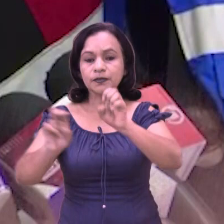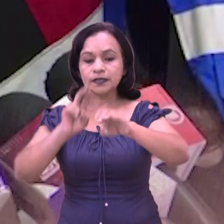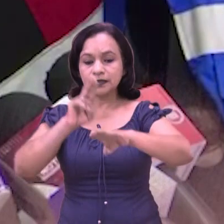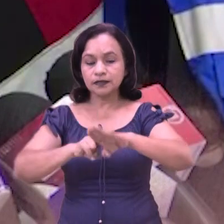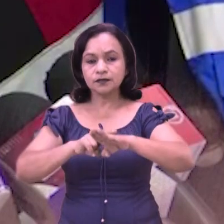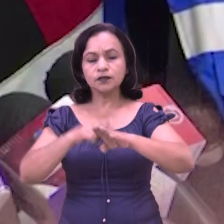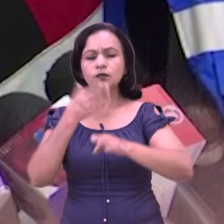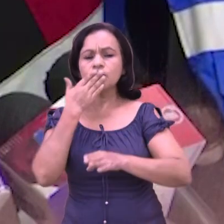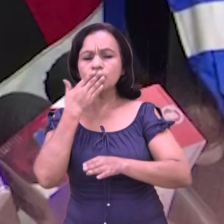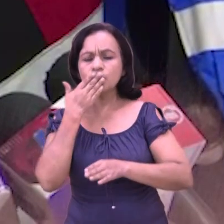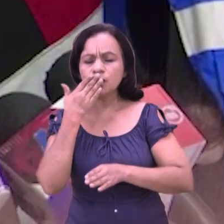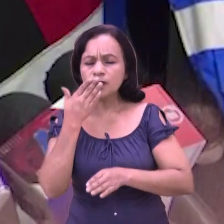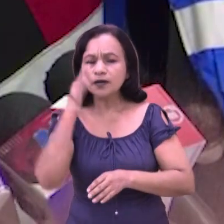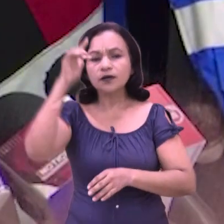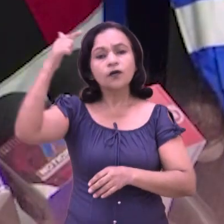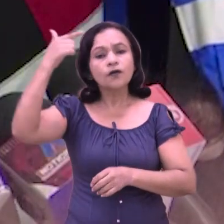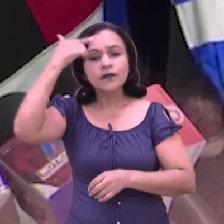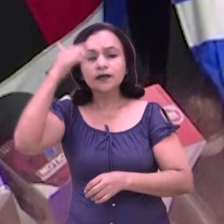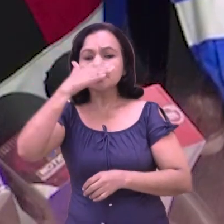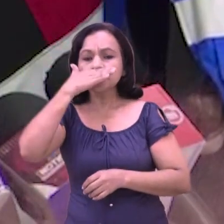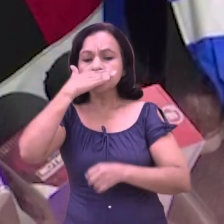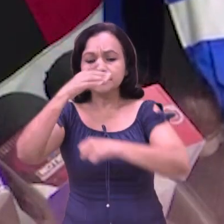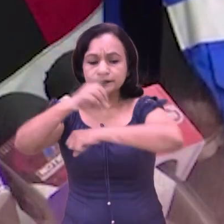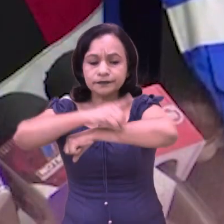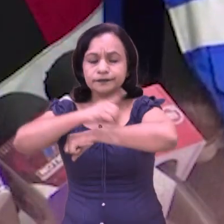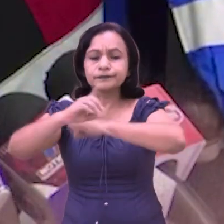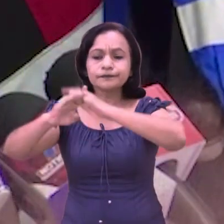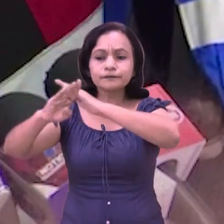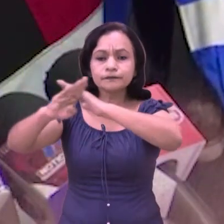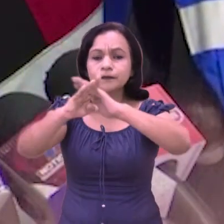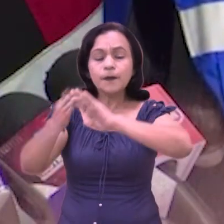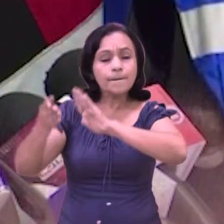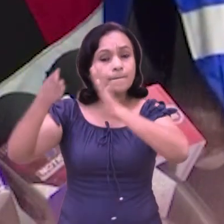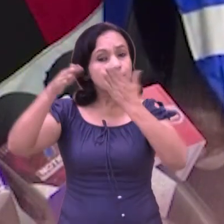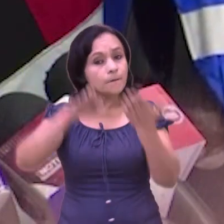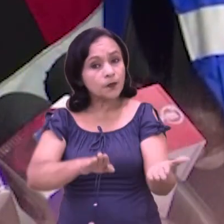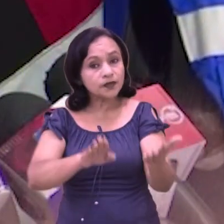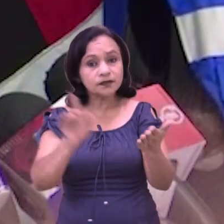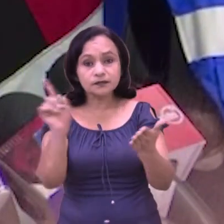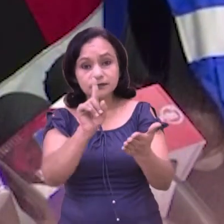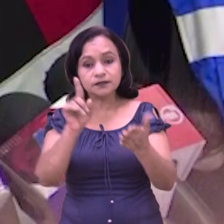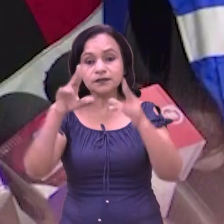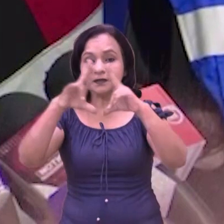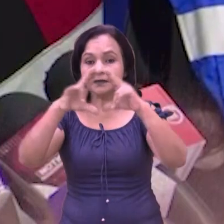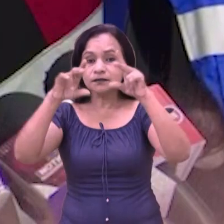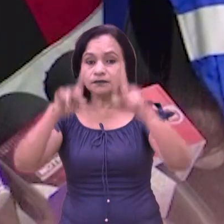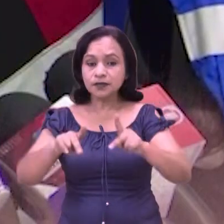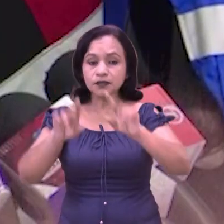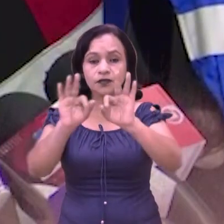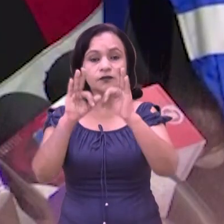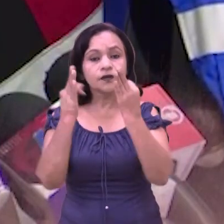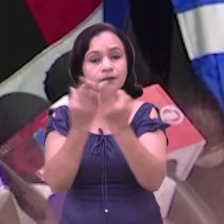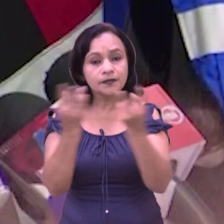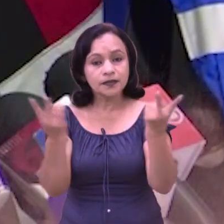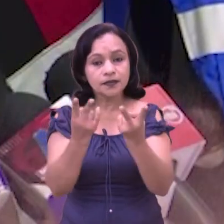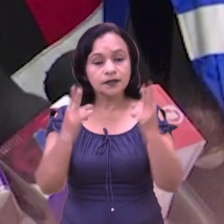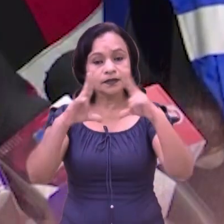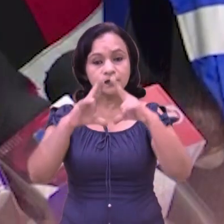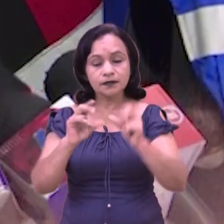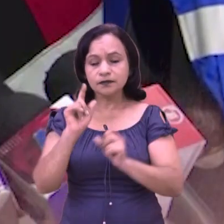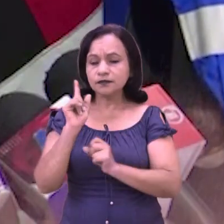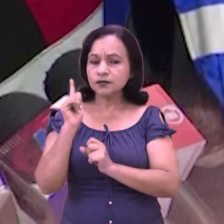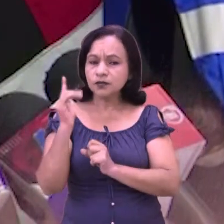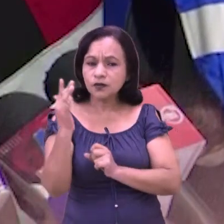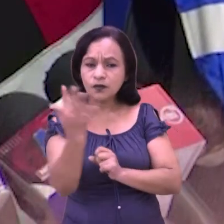nacional del buen gobierno del comandante Daniel para prevenir la muerte en nuestro nicaragüense, en nuestra familia, en que